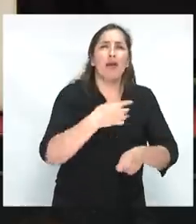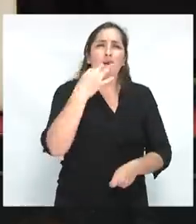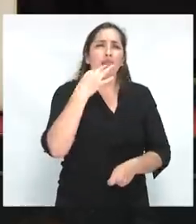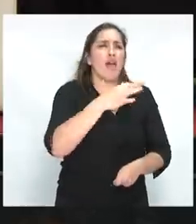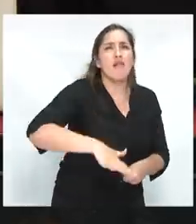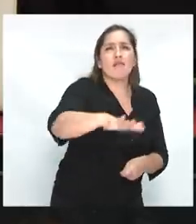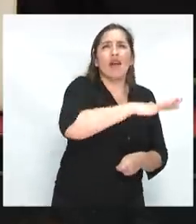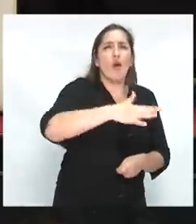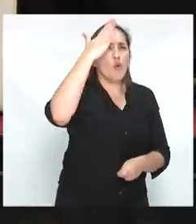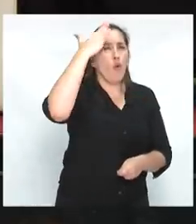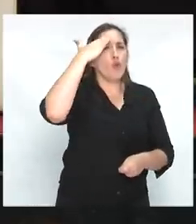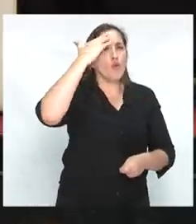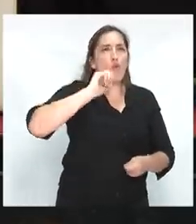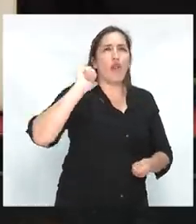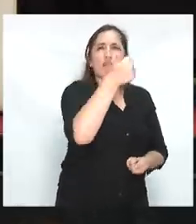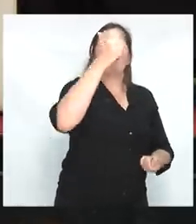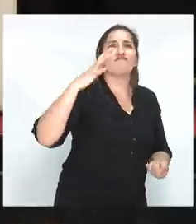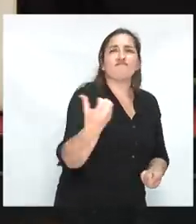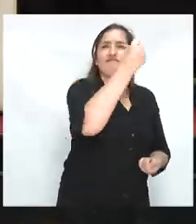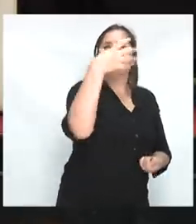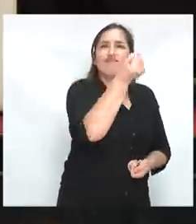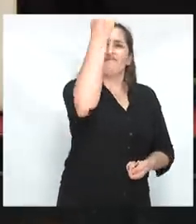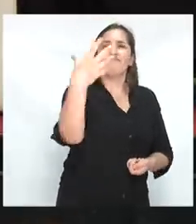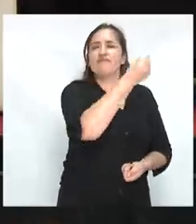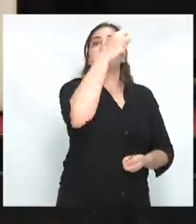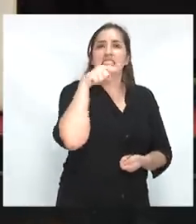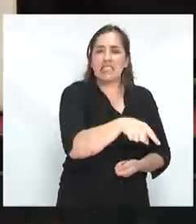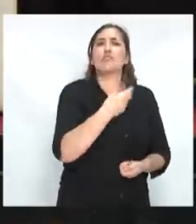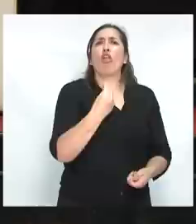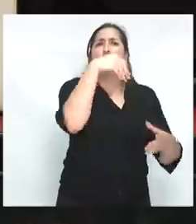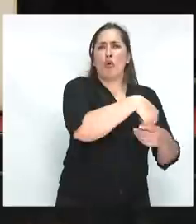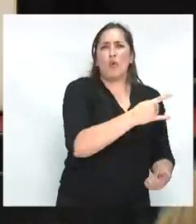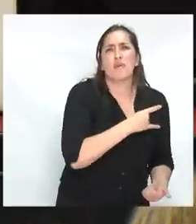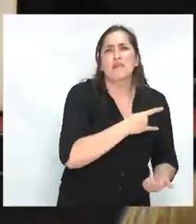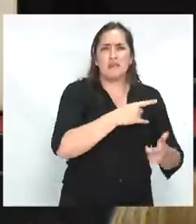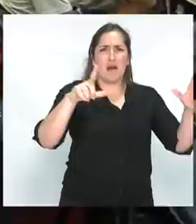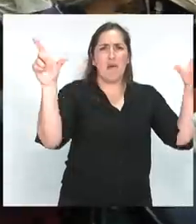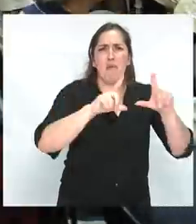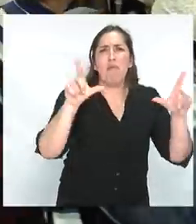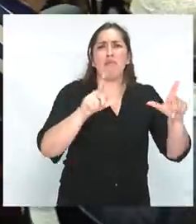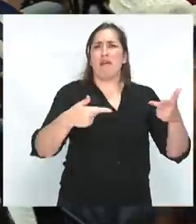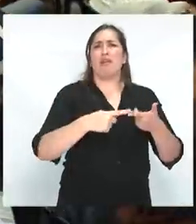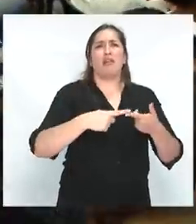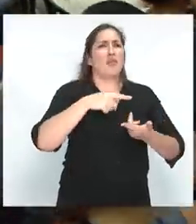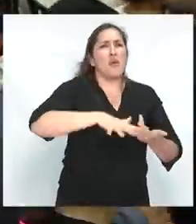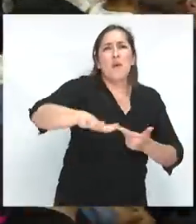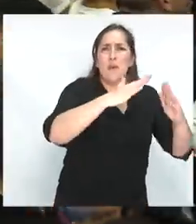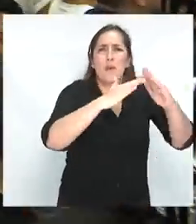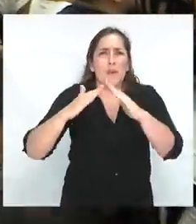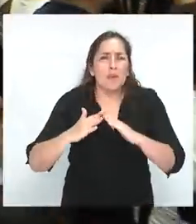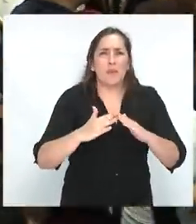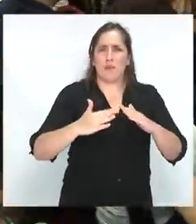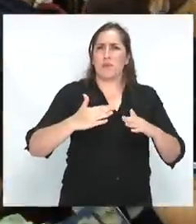desarrolladas en los distintos ámbitos de la vida. En la universidad, en los medios de comunicación, en el barrio,